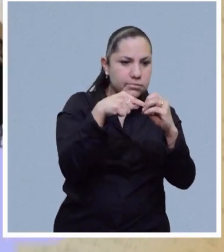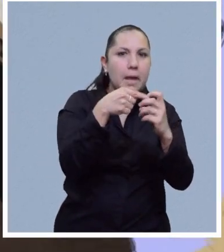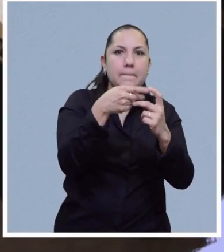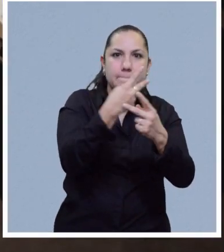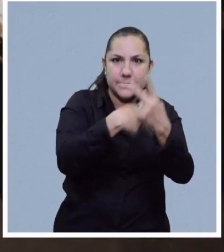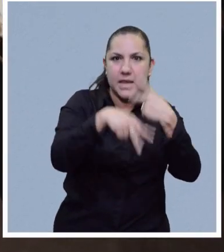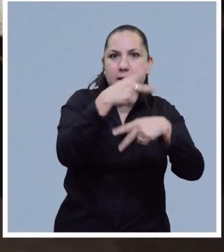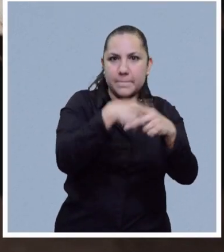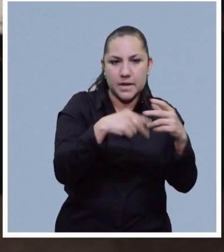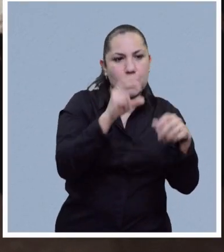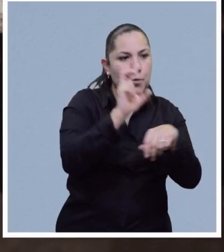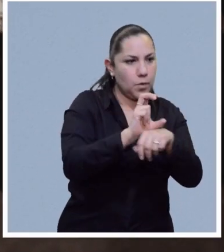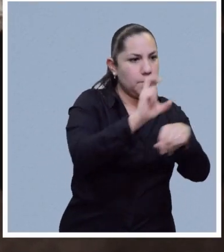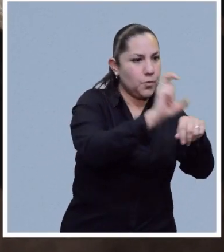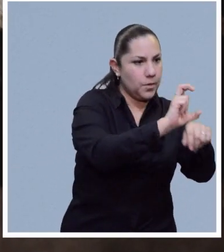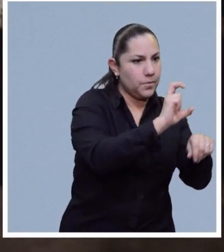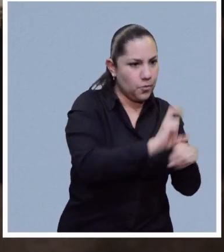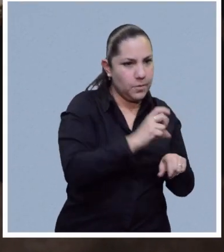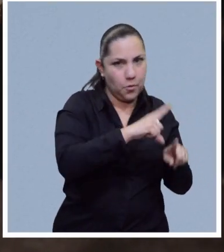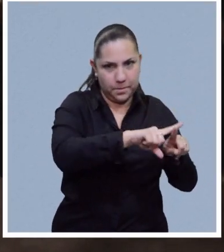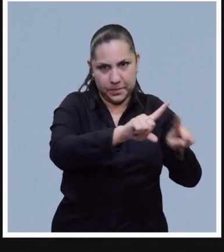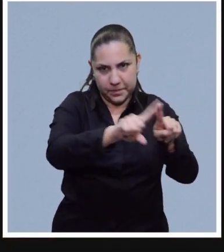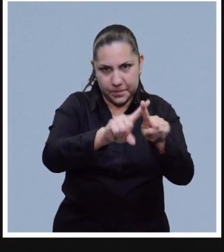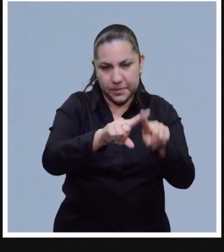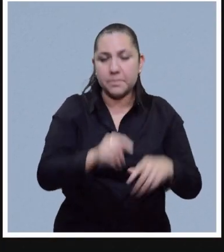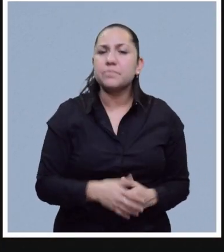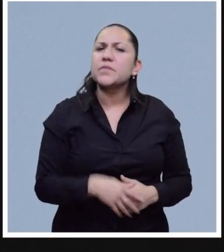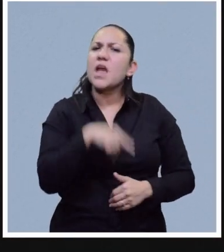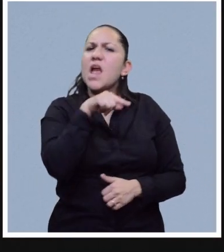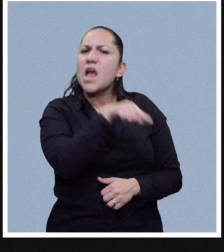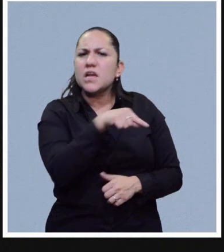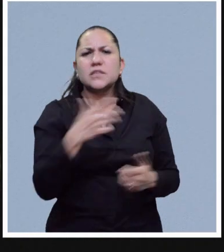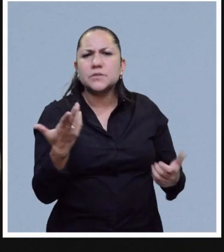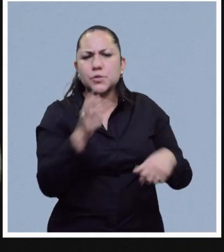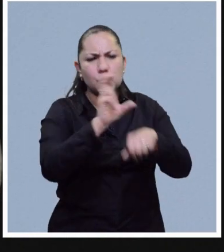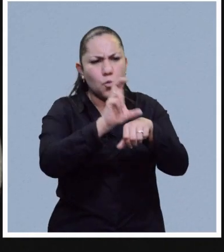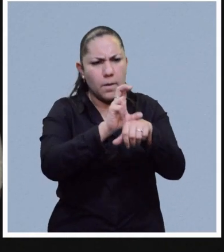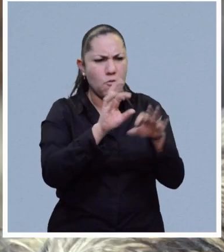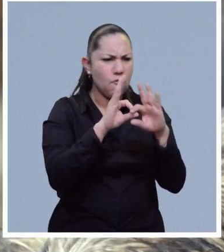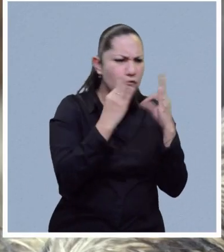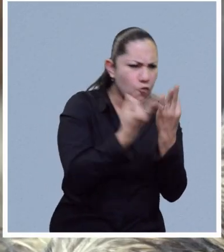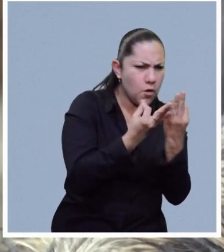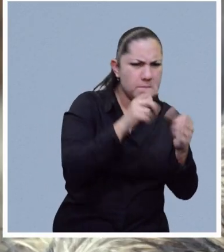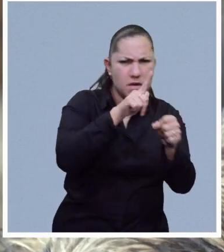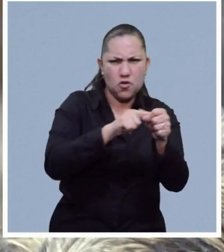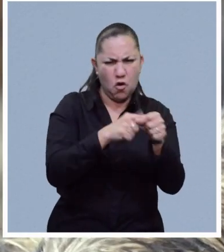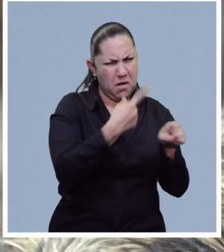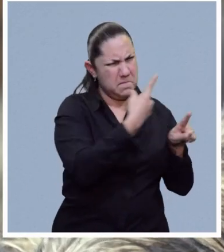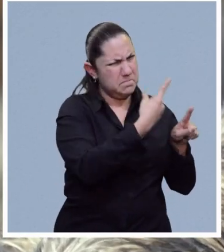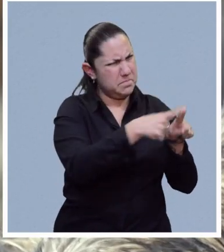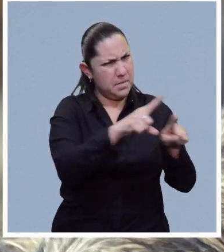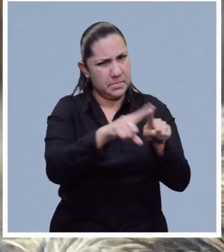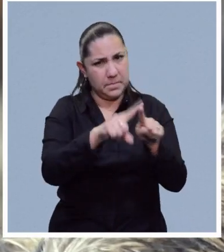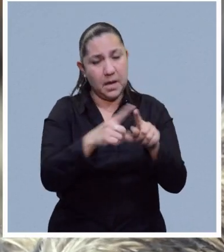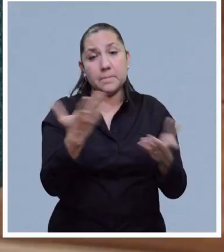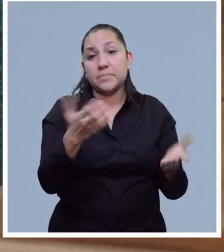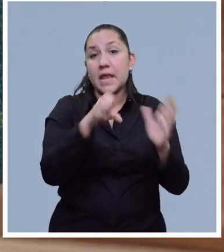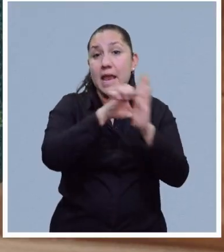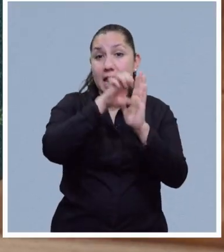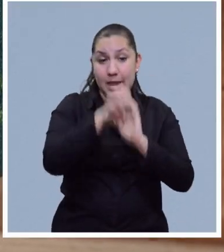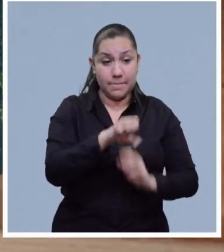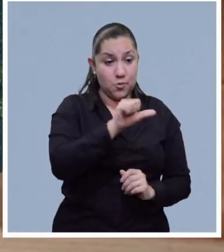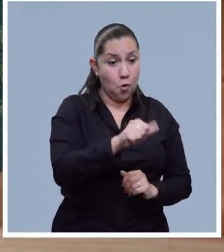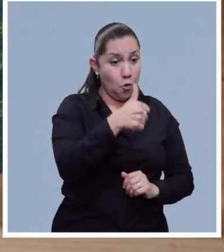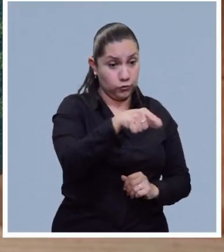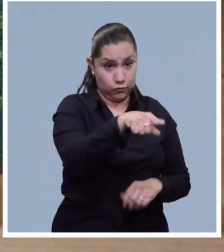embrionario. Los huevos de las aves presentan una gran variedad de formas, colores y tamaños. Por ejemplo, los